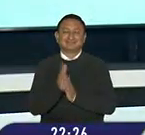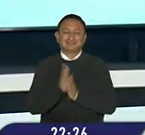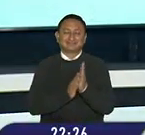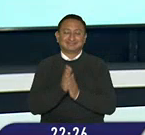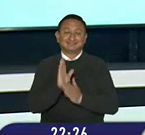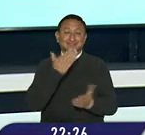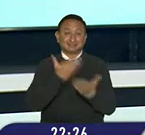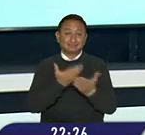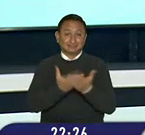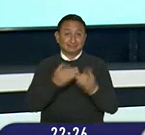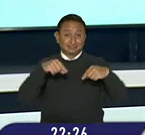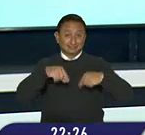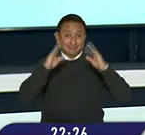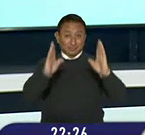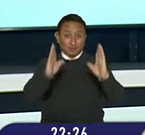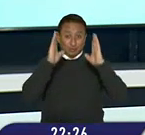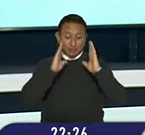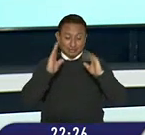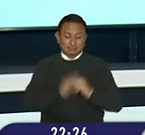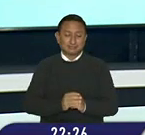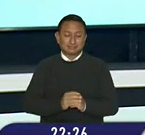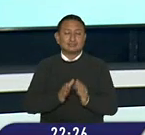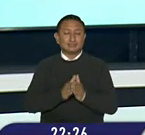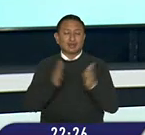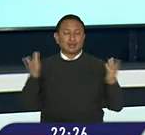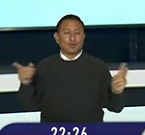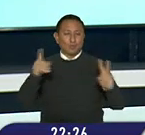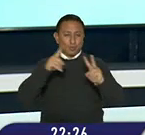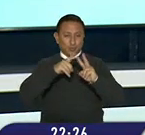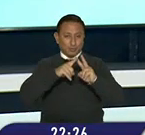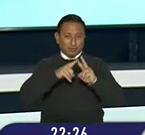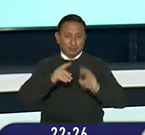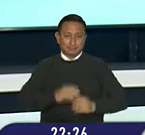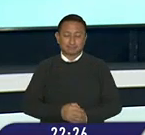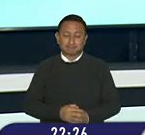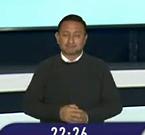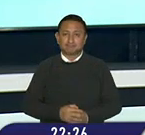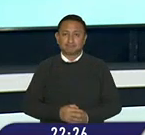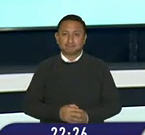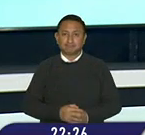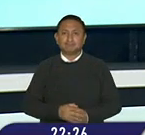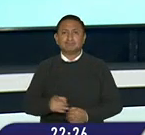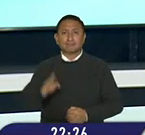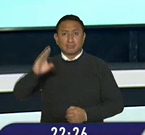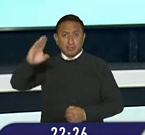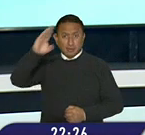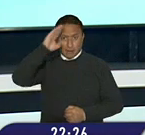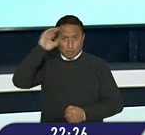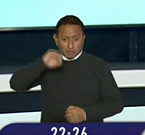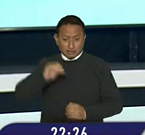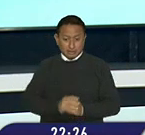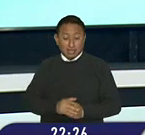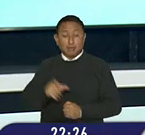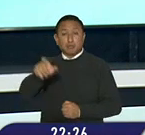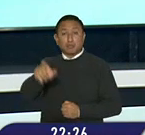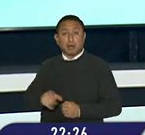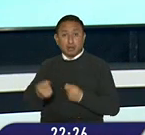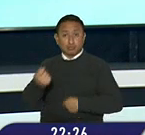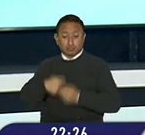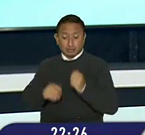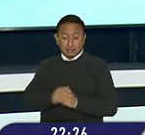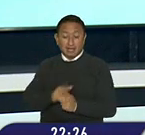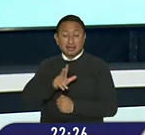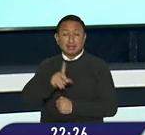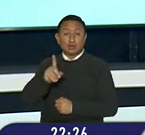gracias por seguir en sintonía de la emisión estelar del comercio TV la policía rescató un comerciante de 31